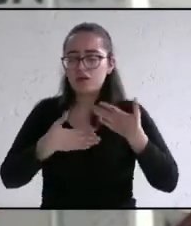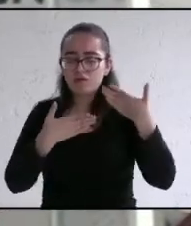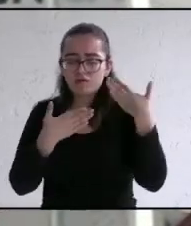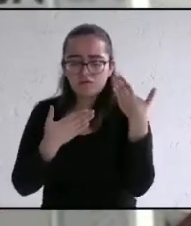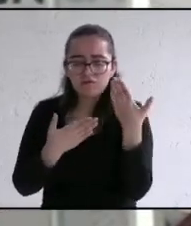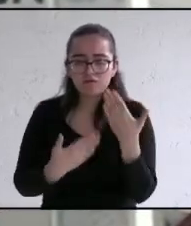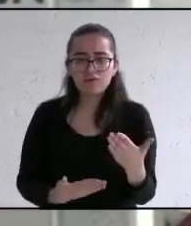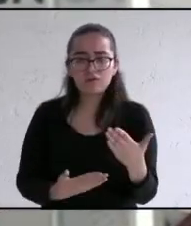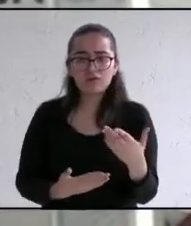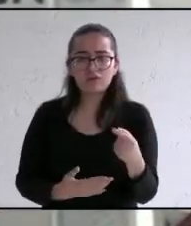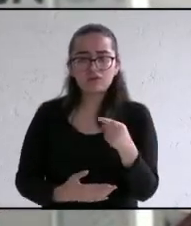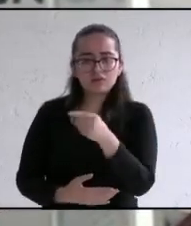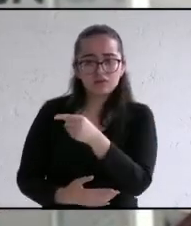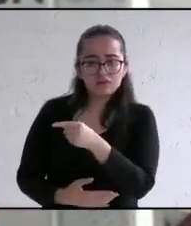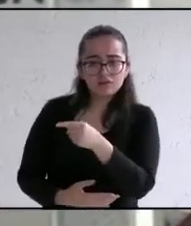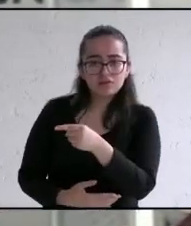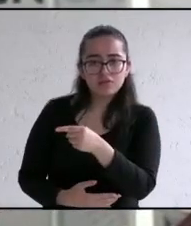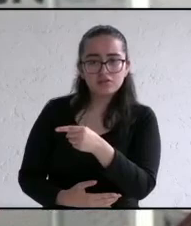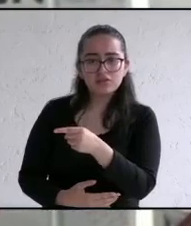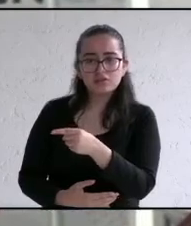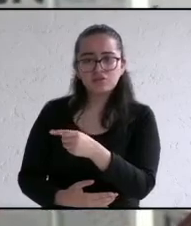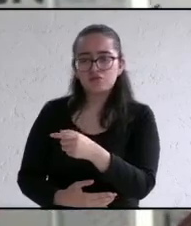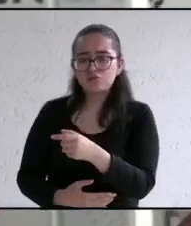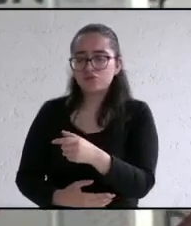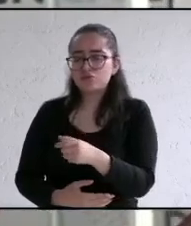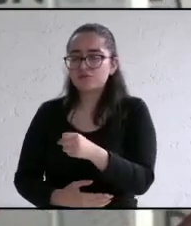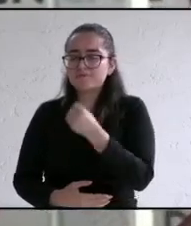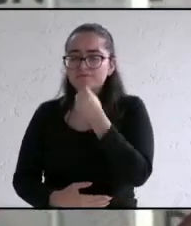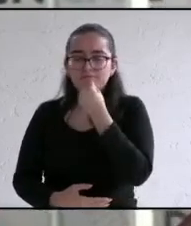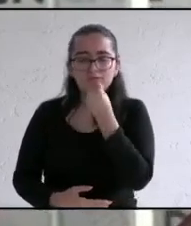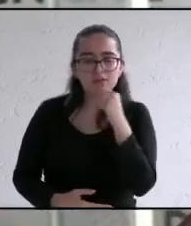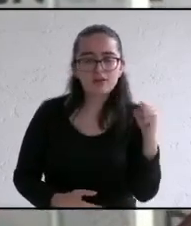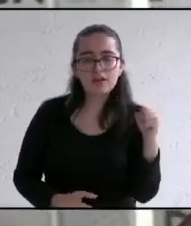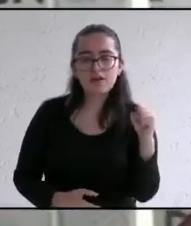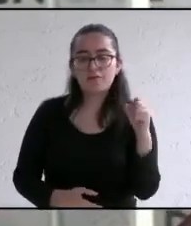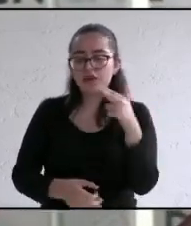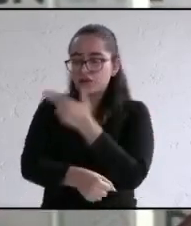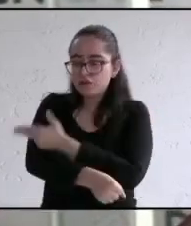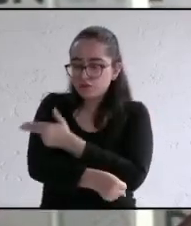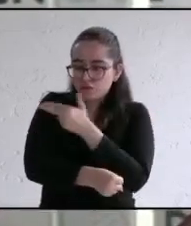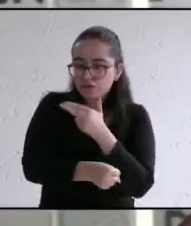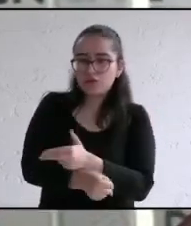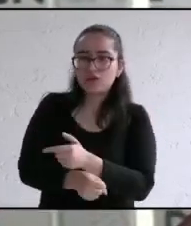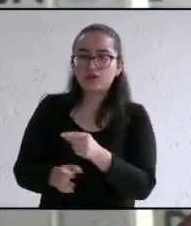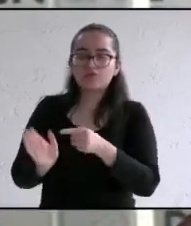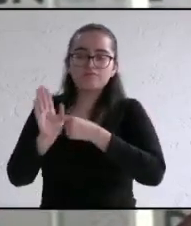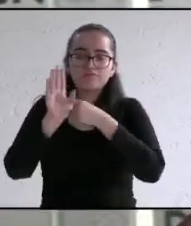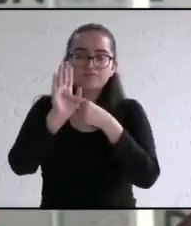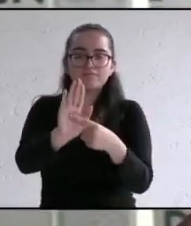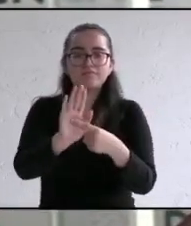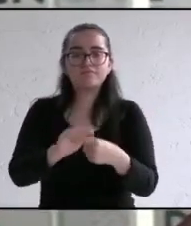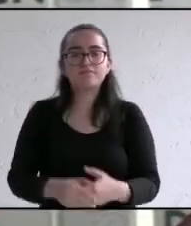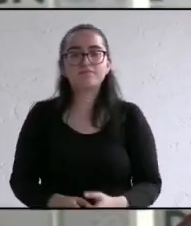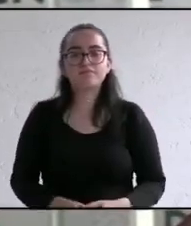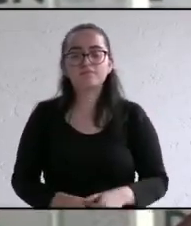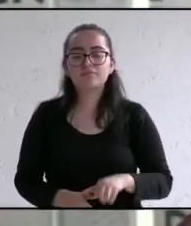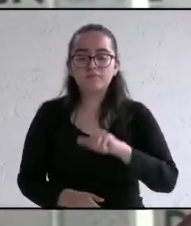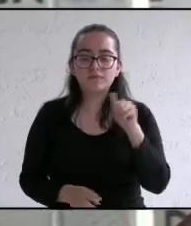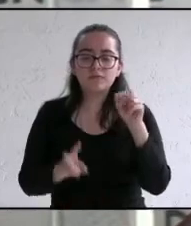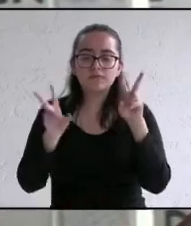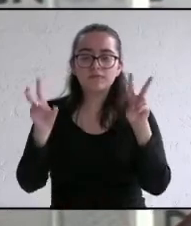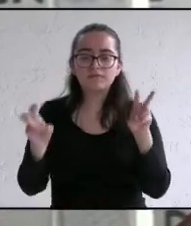sobre todo que lo hagan con mucho compromiso porque es lo que la gente pide pide resultados pero compromiso otra cosa